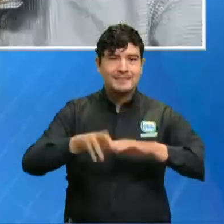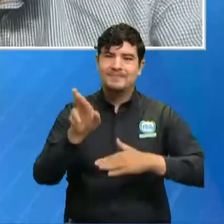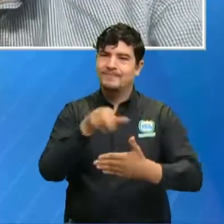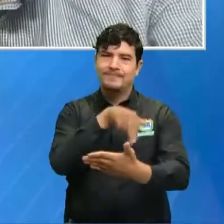Muchas gracias, Sergio.